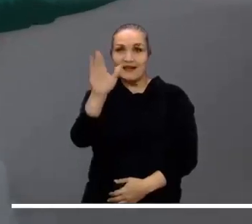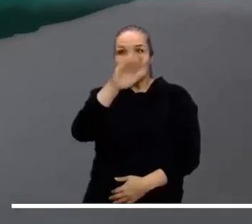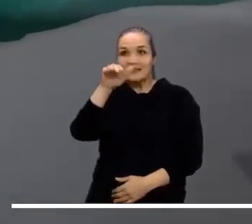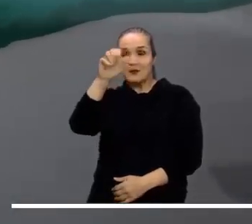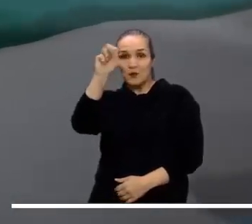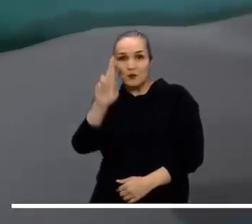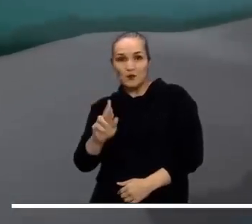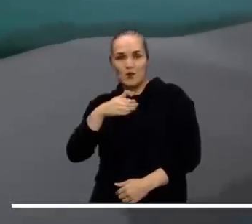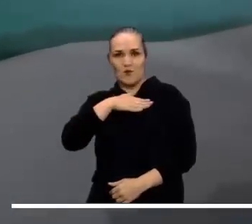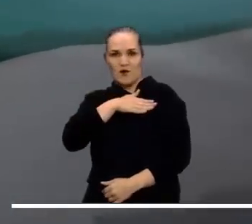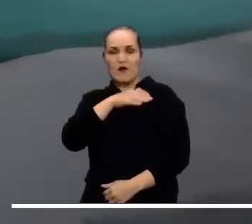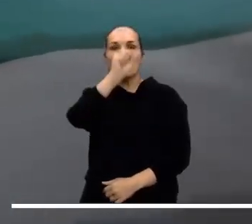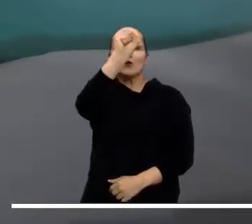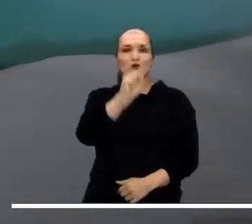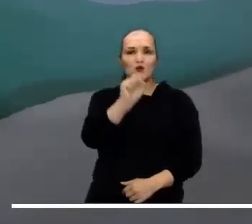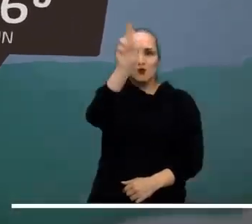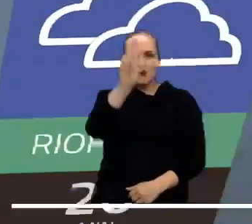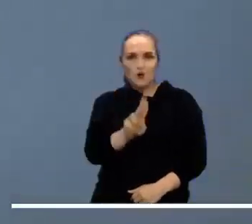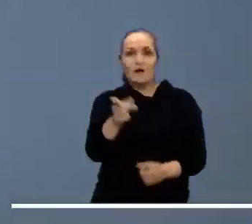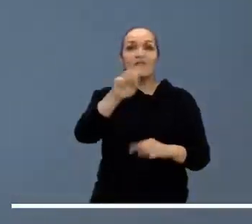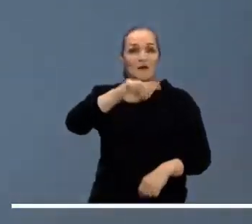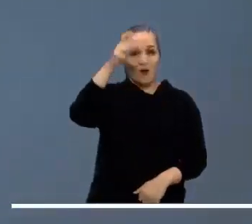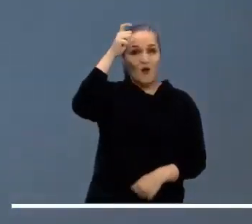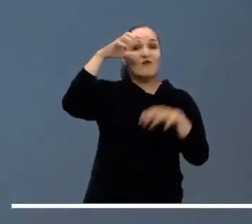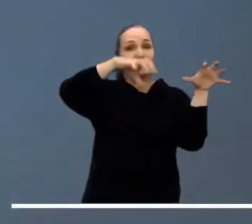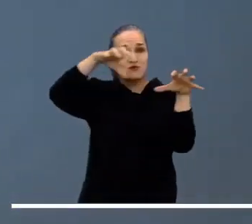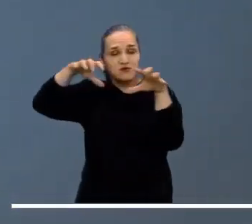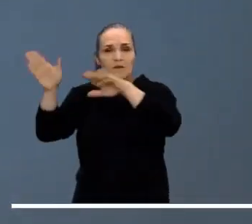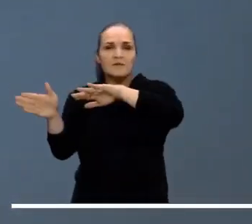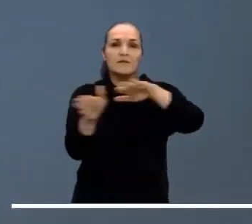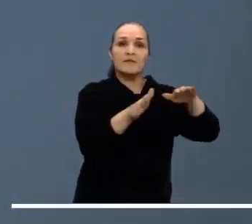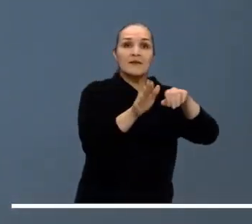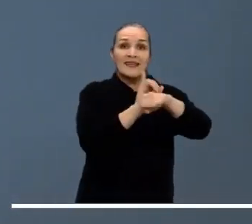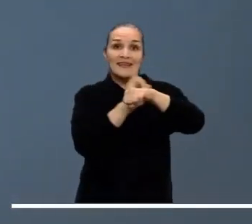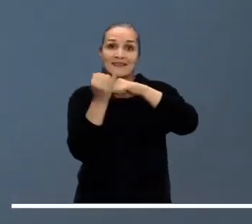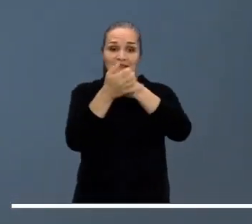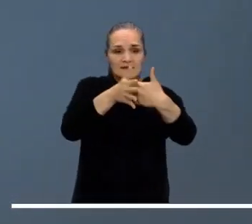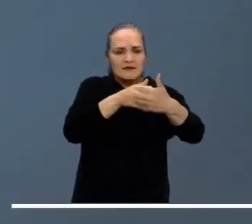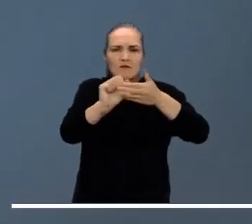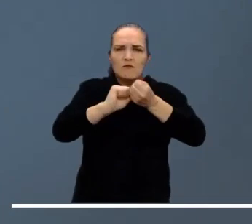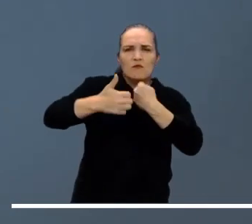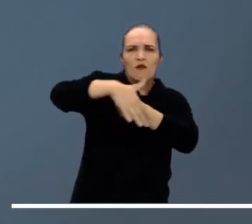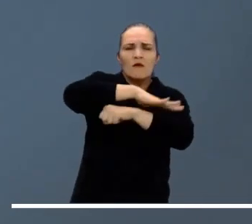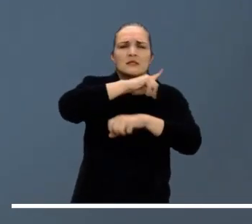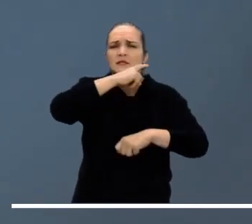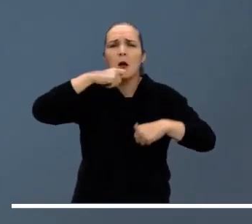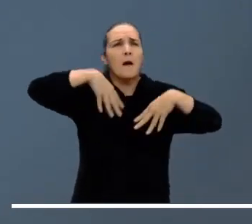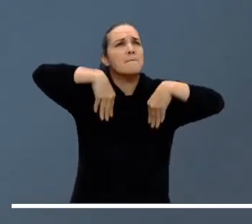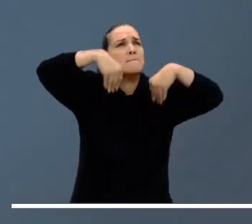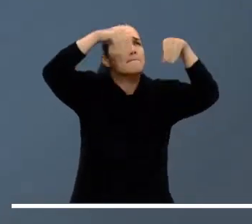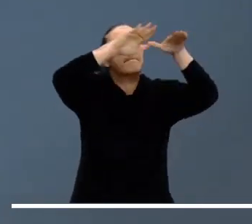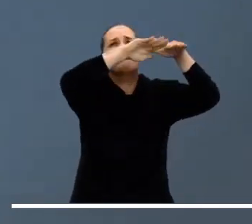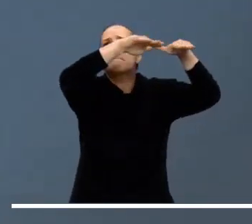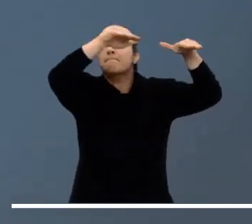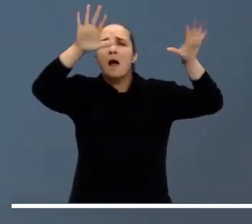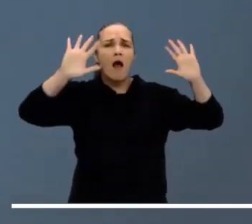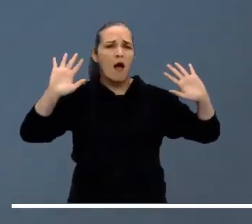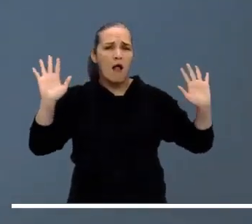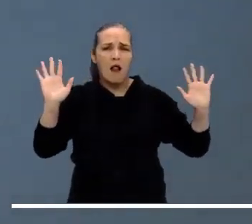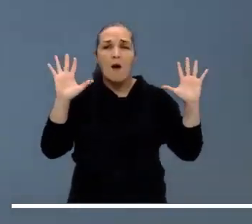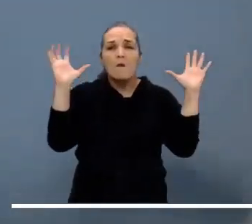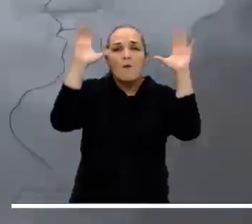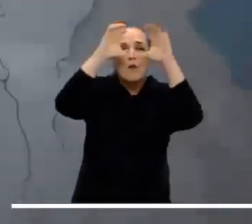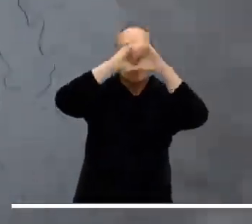Bolívar, sur de Sucre y Córdoba. El tiempo seco marcará la pauta en el archipiélago de San Andrés y Providencia, donde además